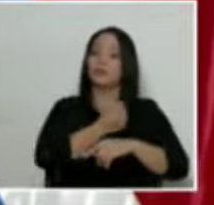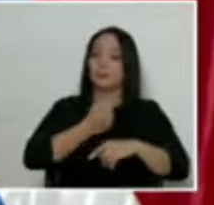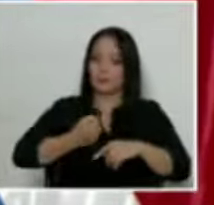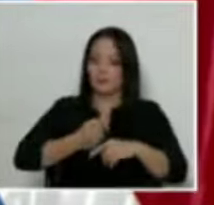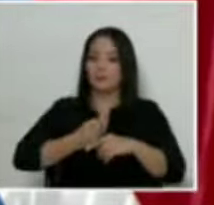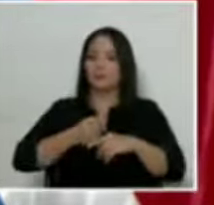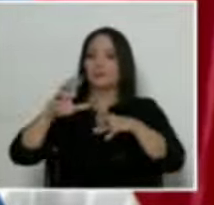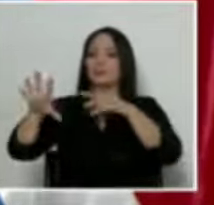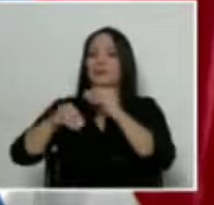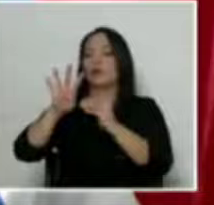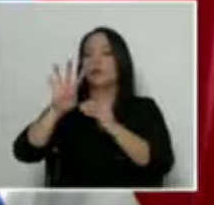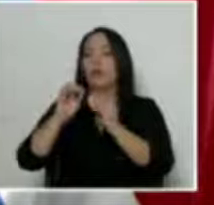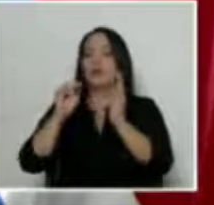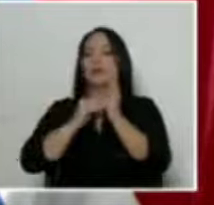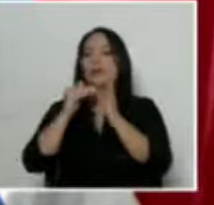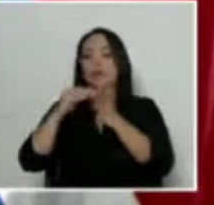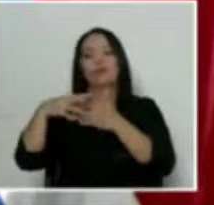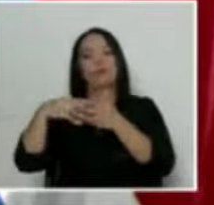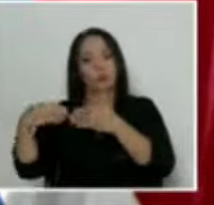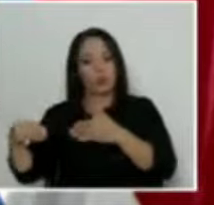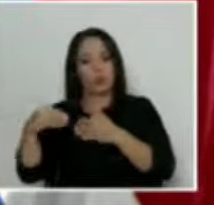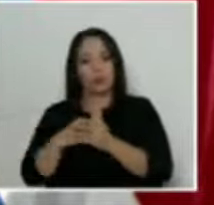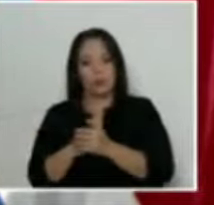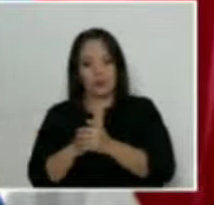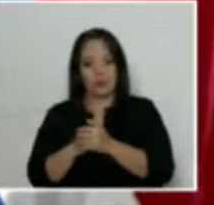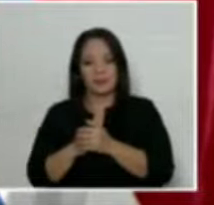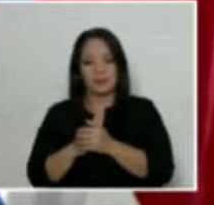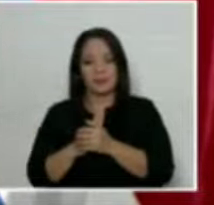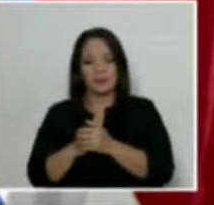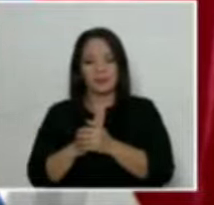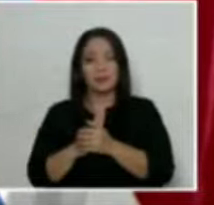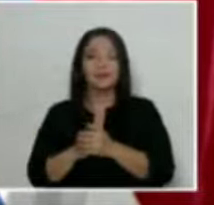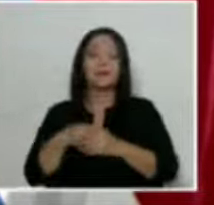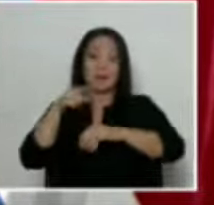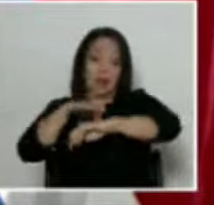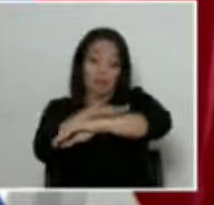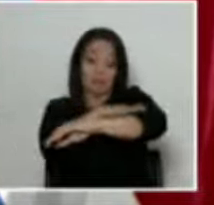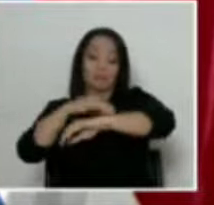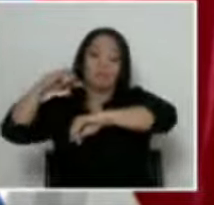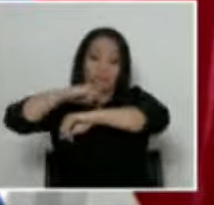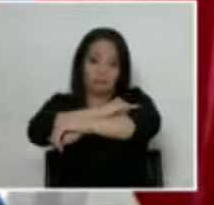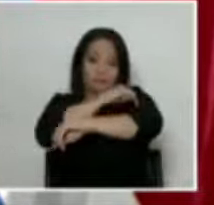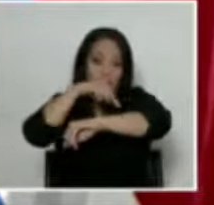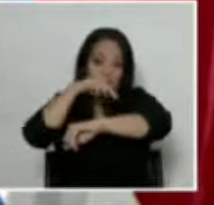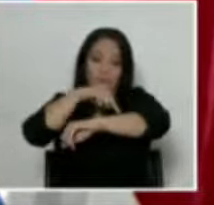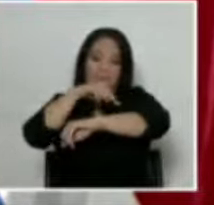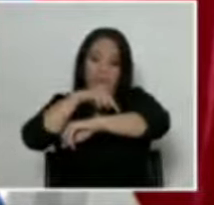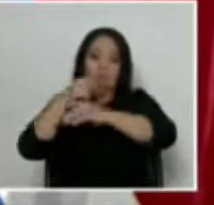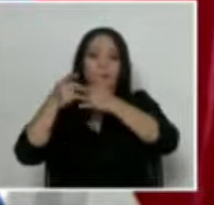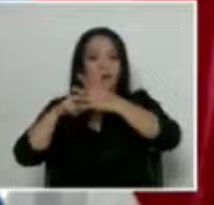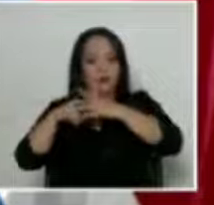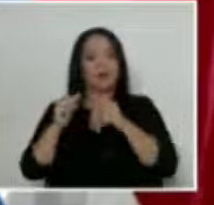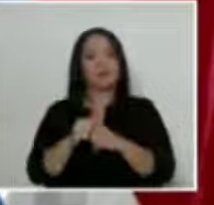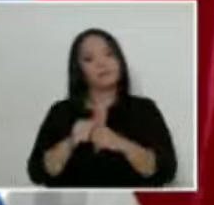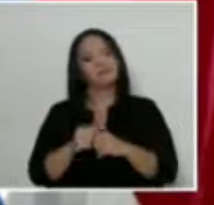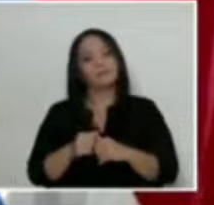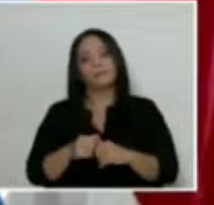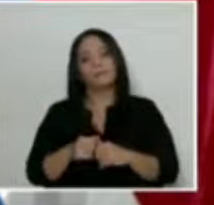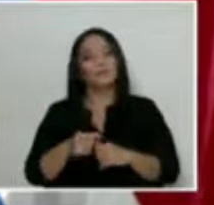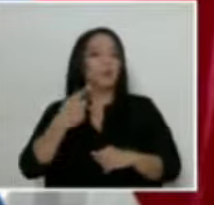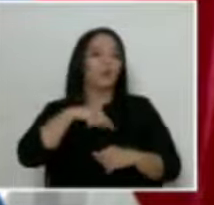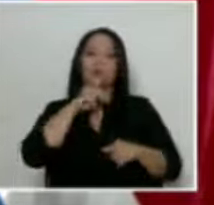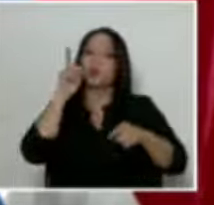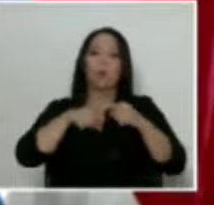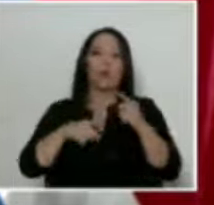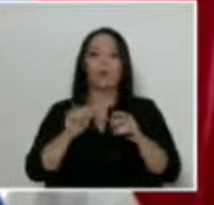40 millones de dólares a esa pista en este primer plan, porque no, no podemos ser tan